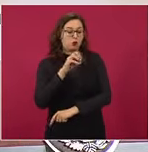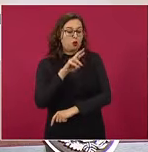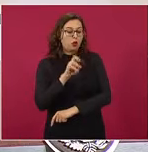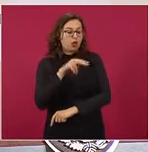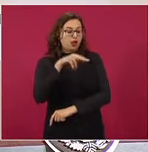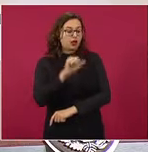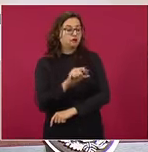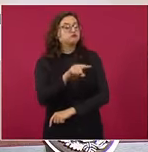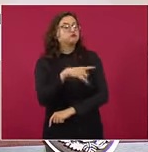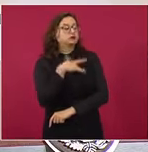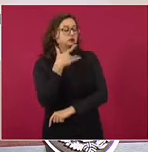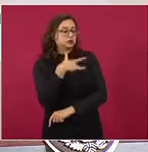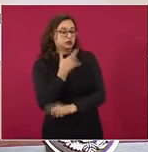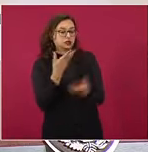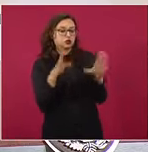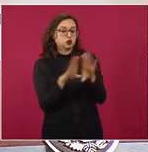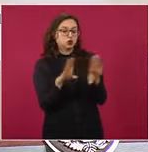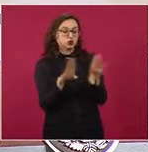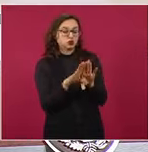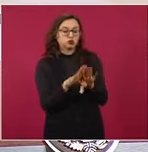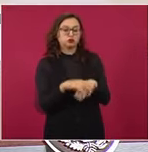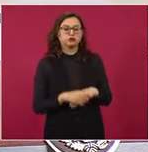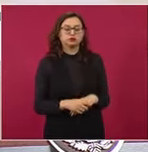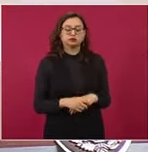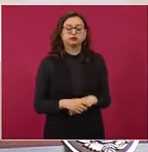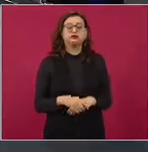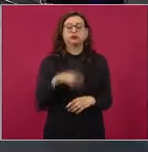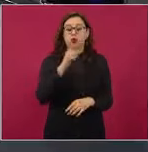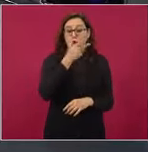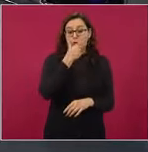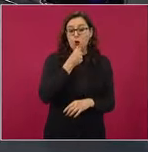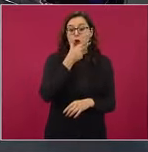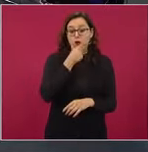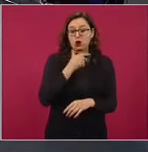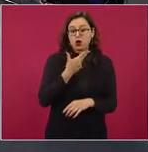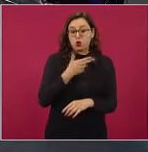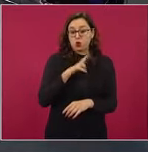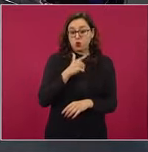y Hugo Gutiérrez Vega hizo